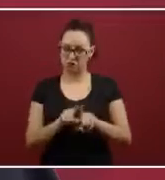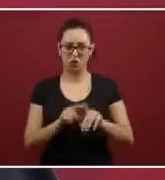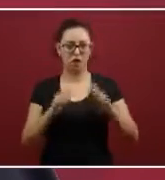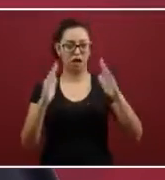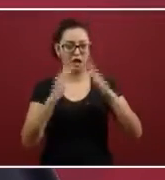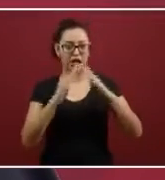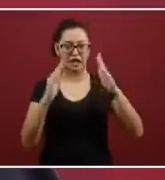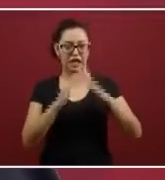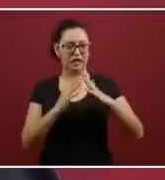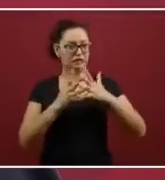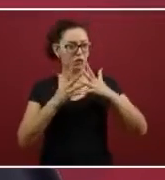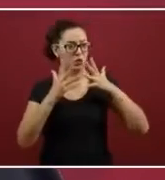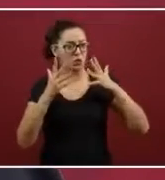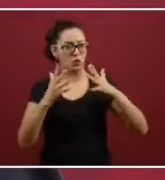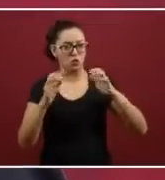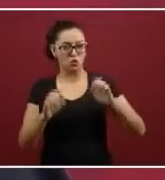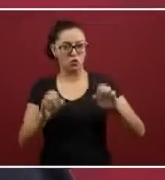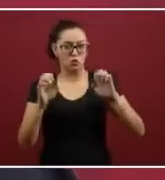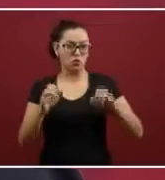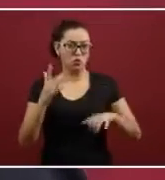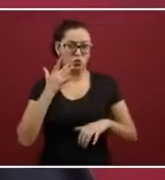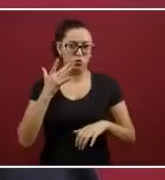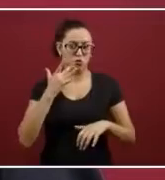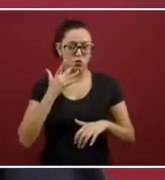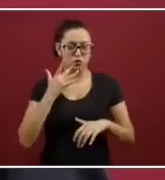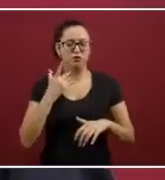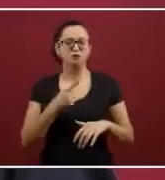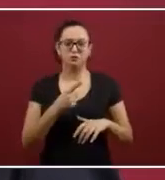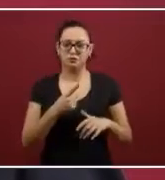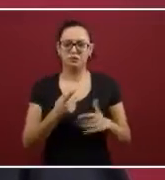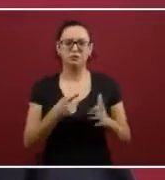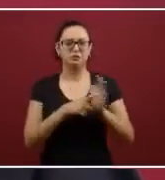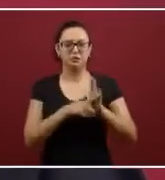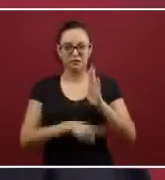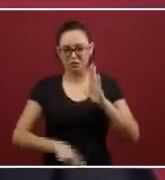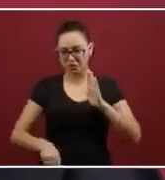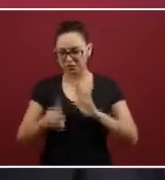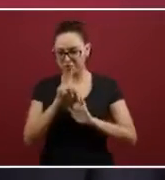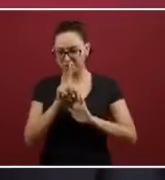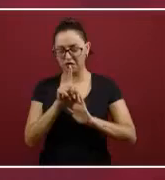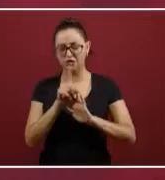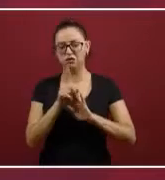que se tienen, casas, departamentos.